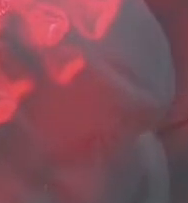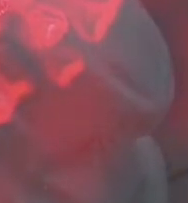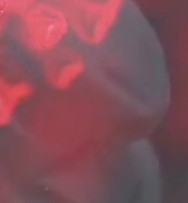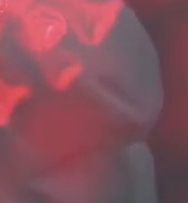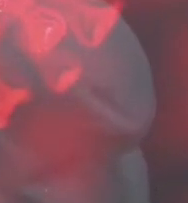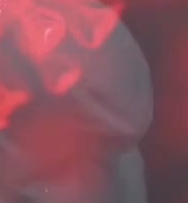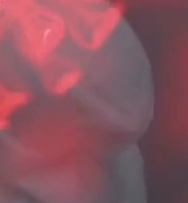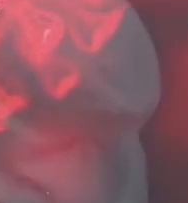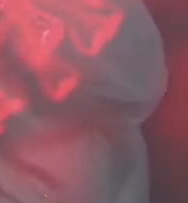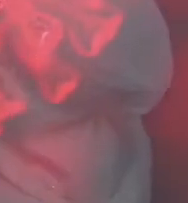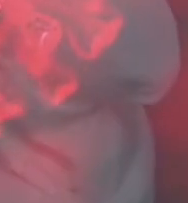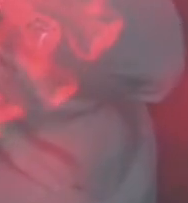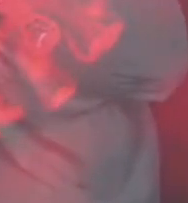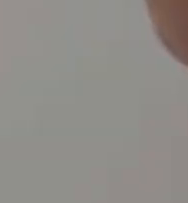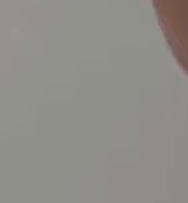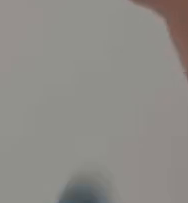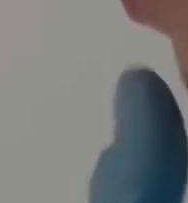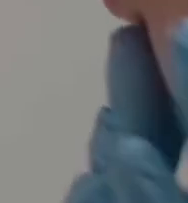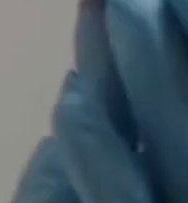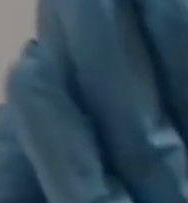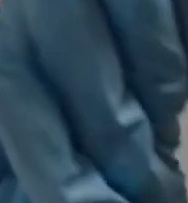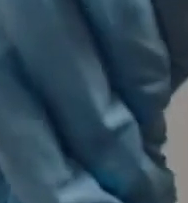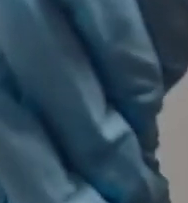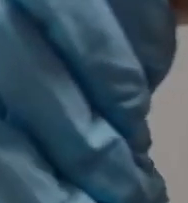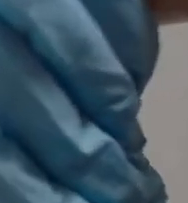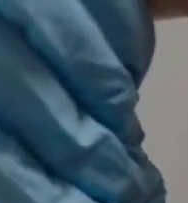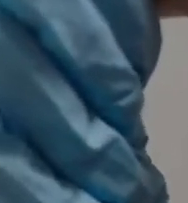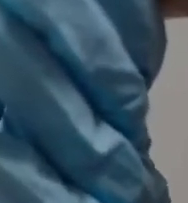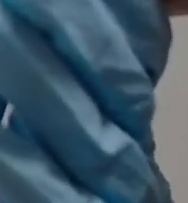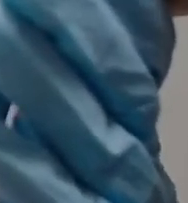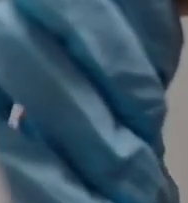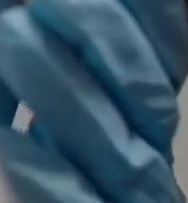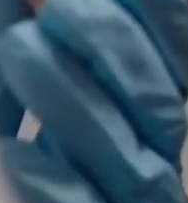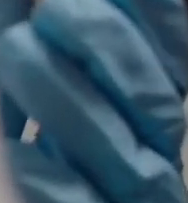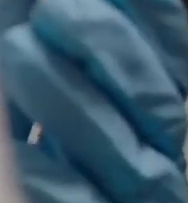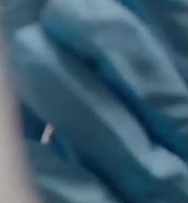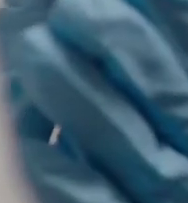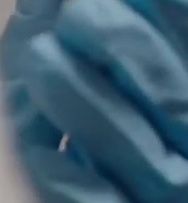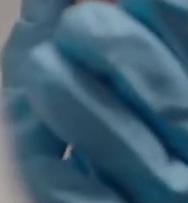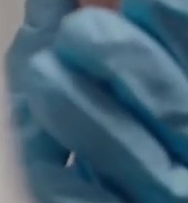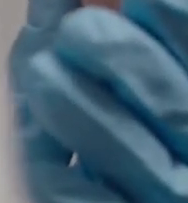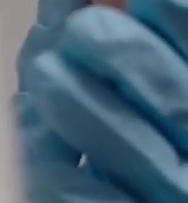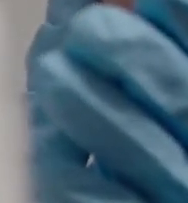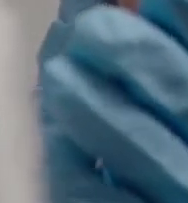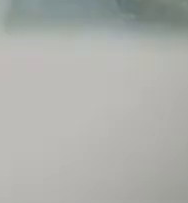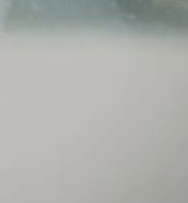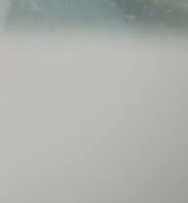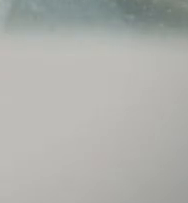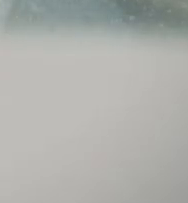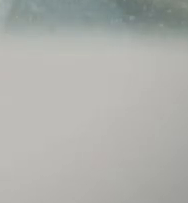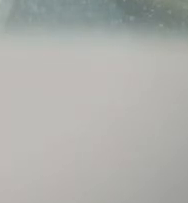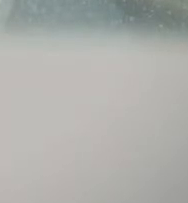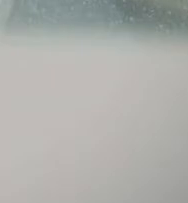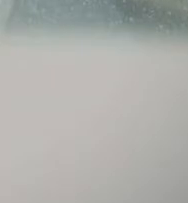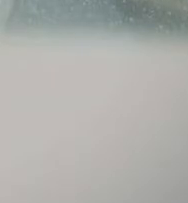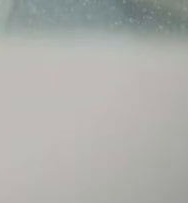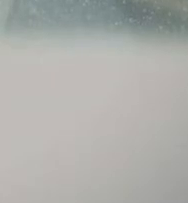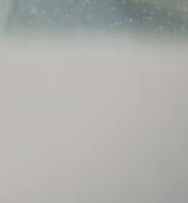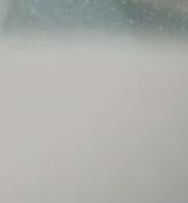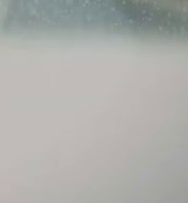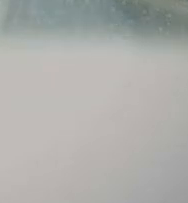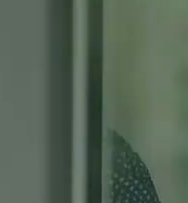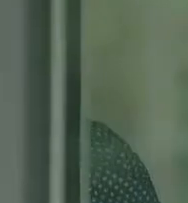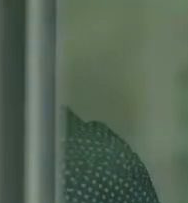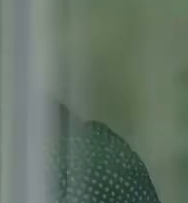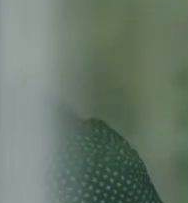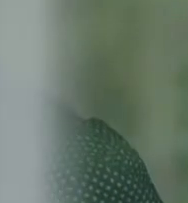No podemos bajar la guardia. Necesitamos hacer conciencia. De verdad, si no es necesario,